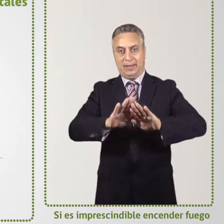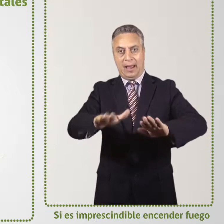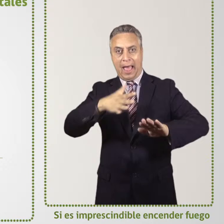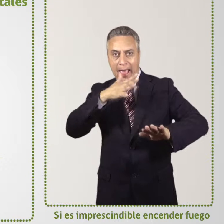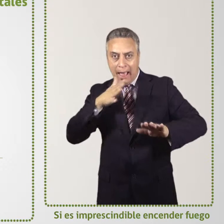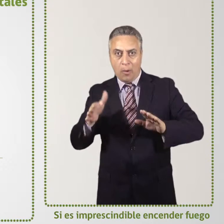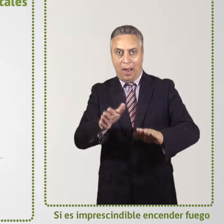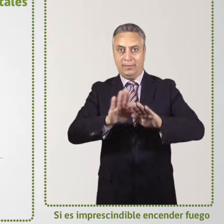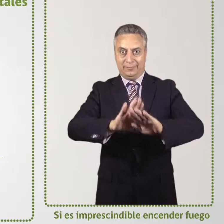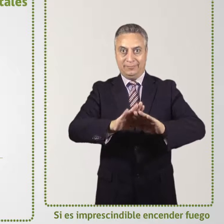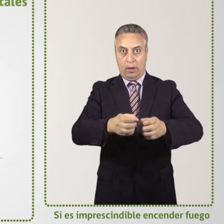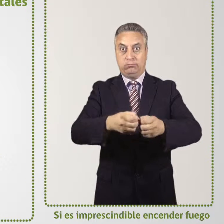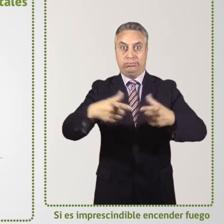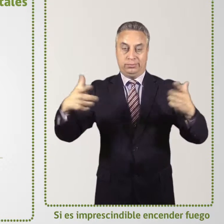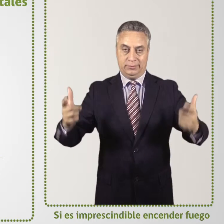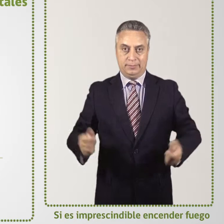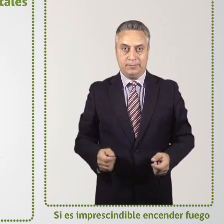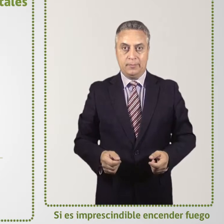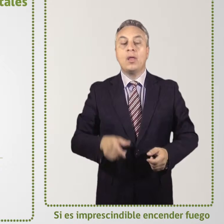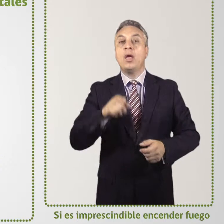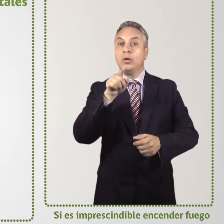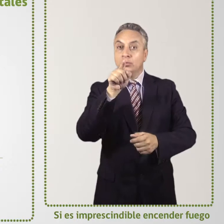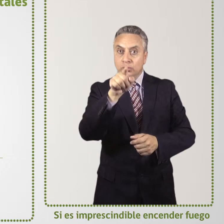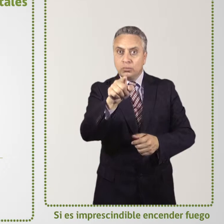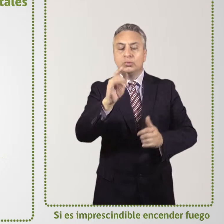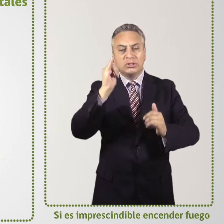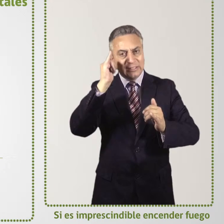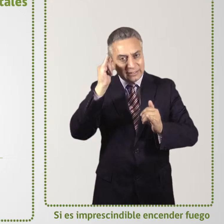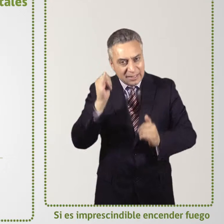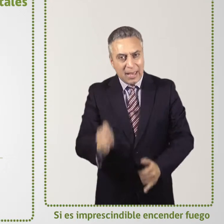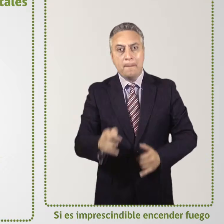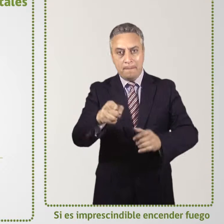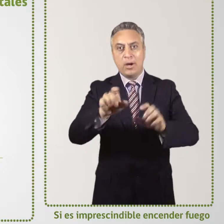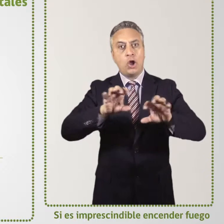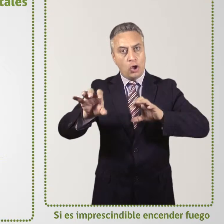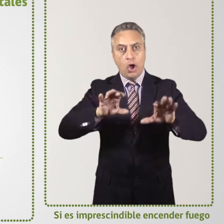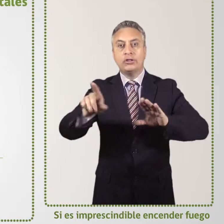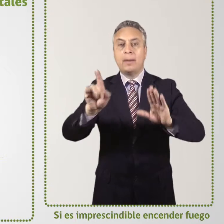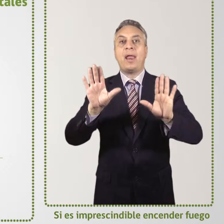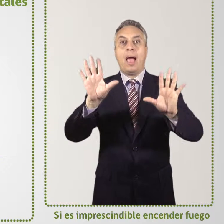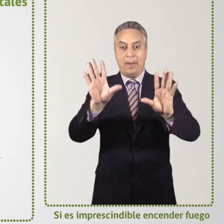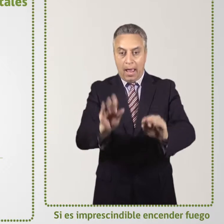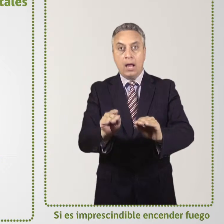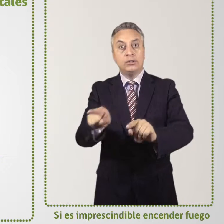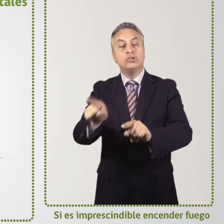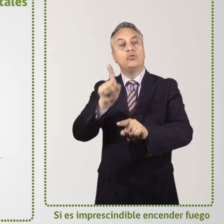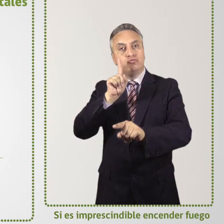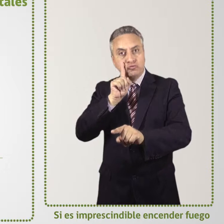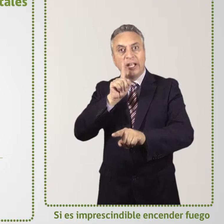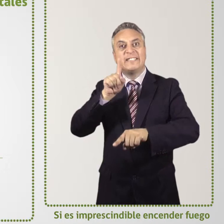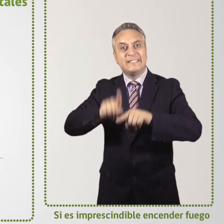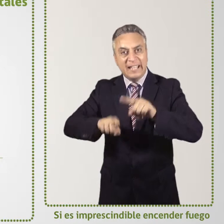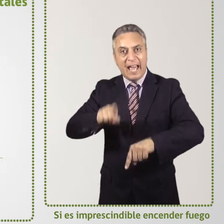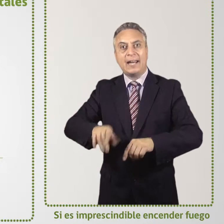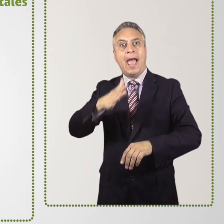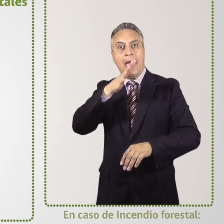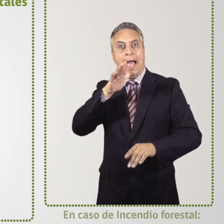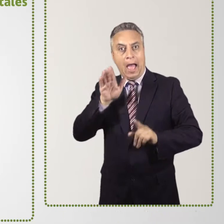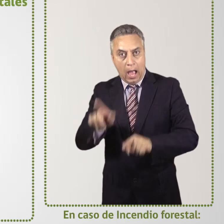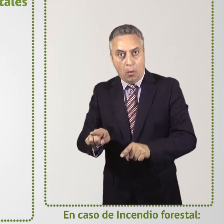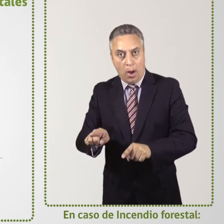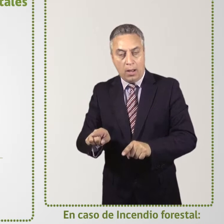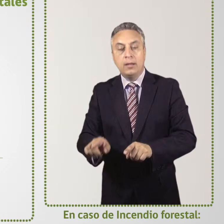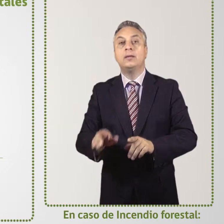impedir o evitar que se propague. Dispón siempre de elementos para apagarlo, tierra y agua.